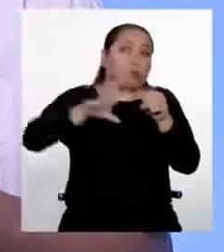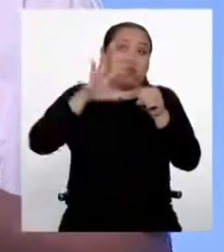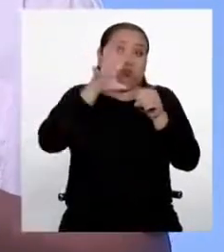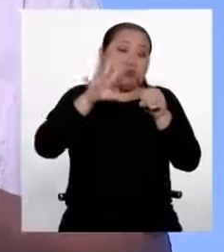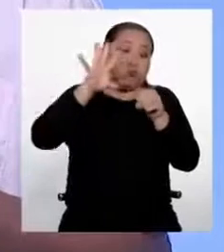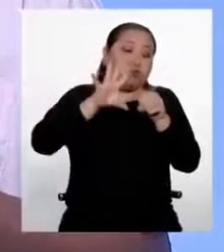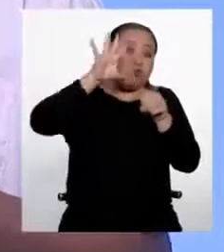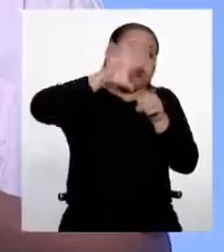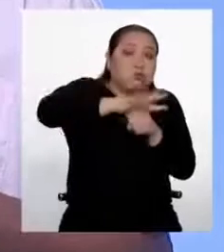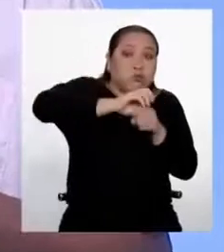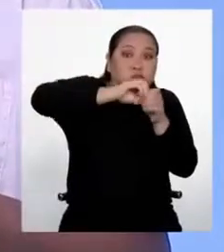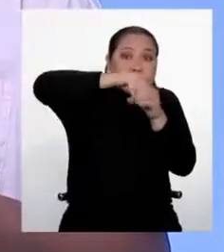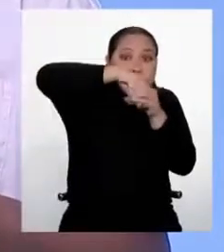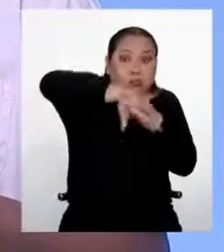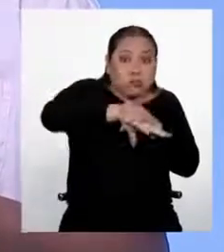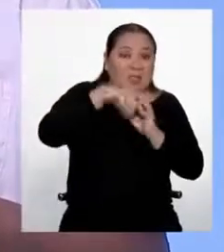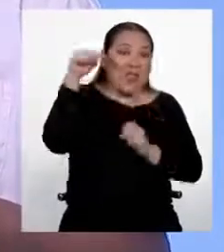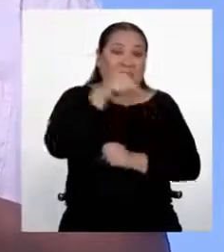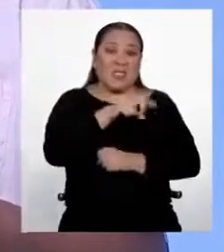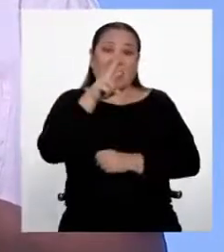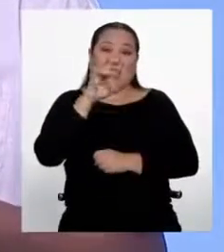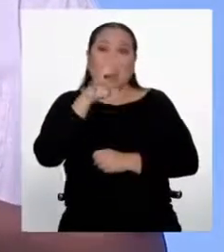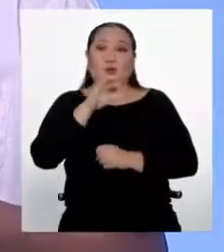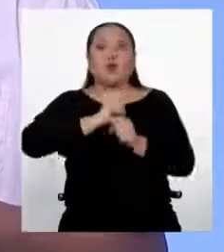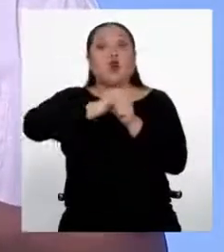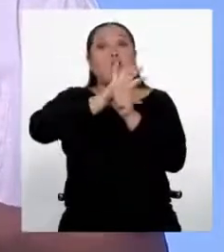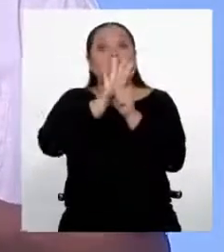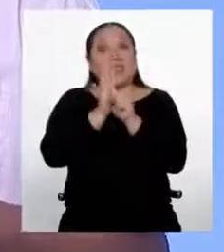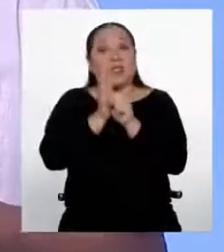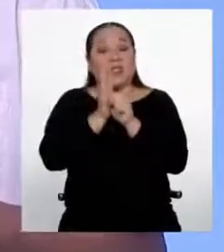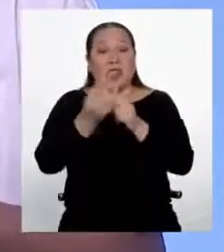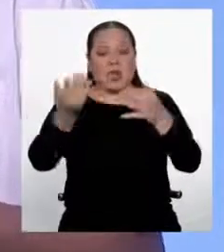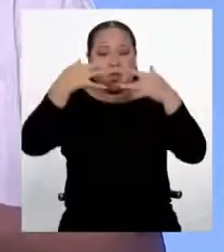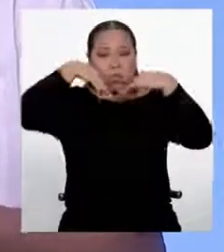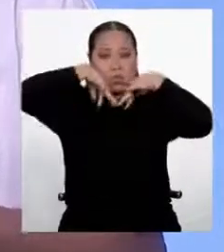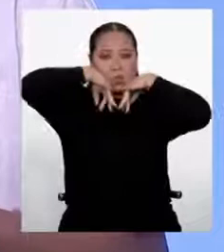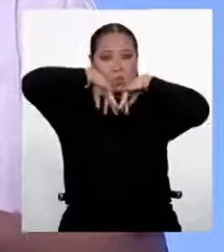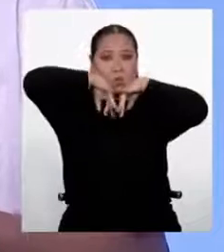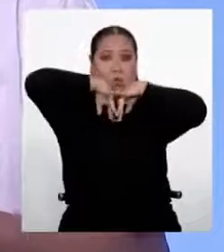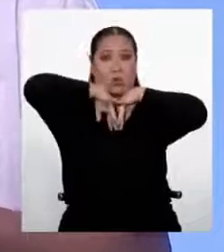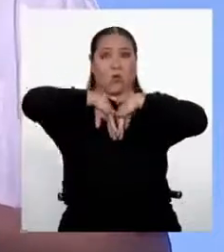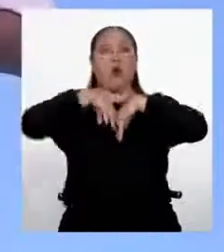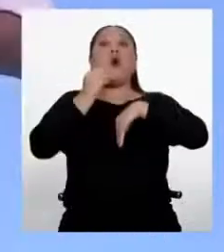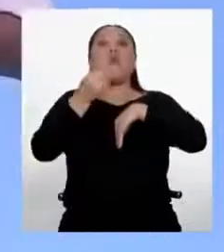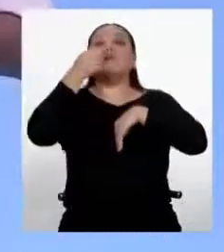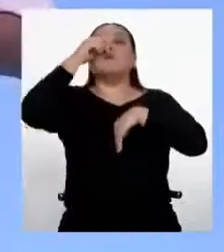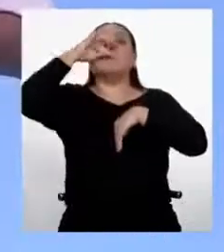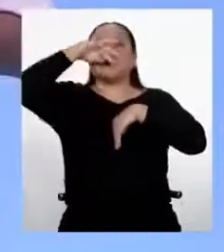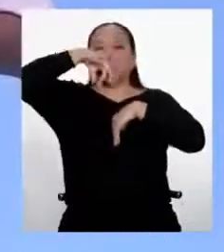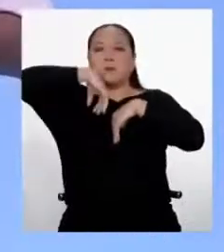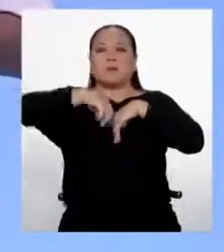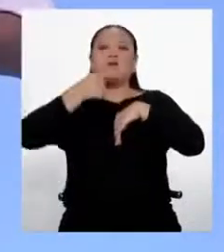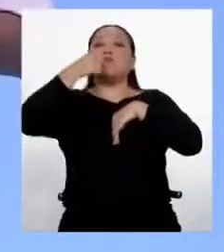virus SRAS-COV2 ingresa a nuestro cuerpo con partículas de mucosidad. Que la